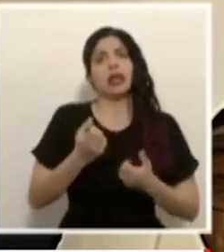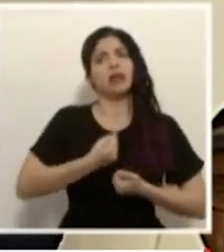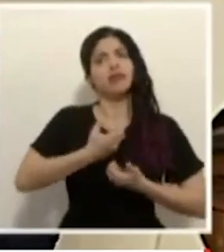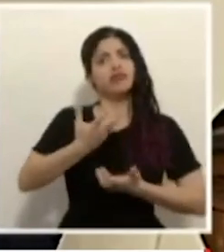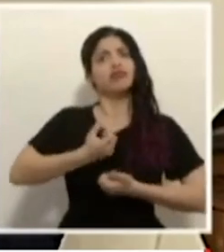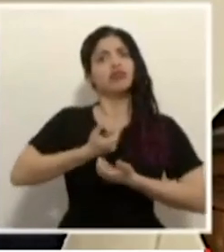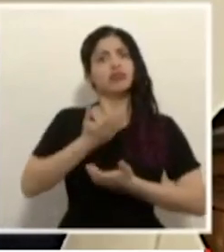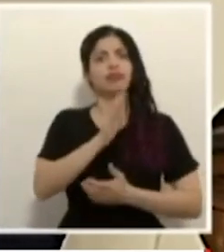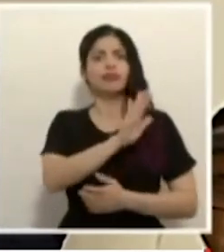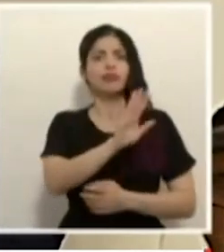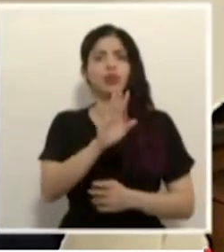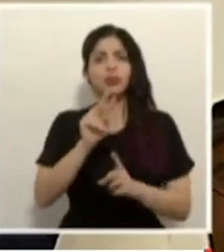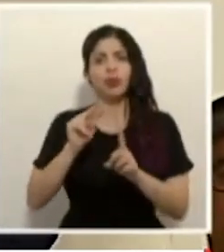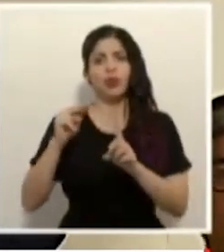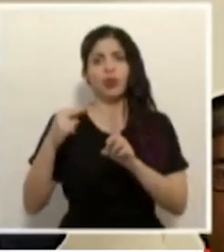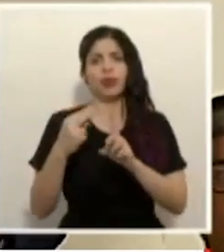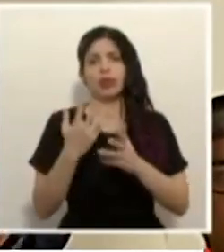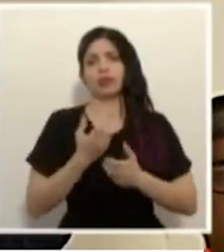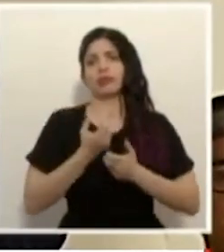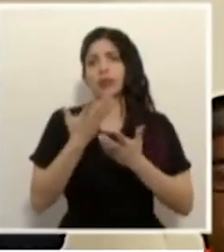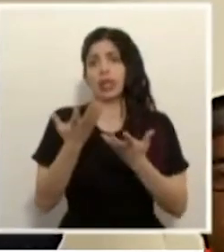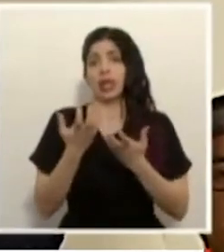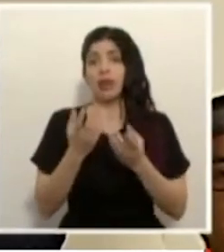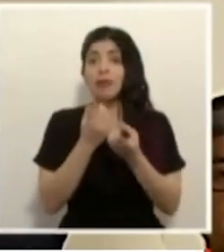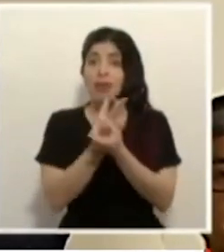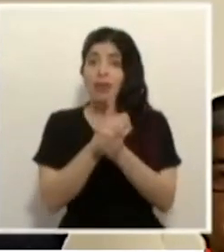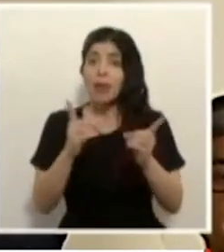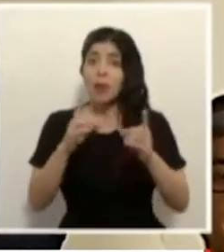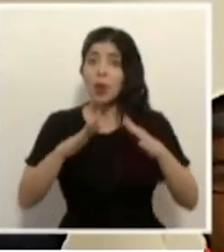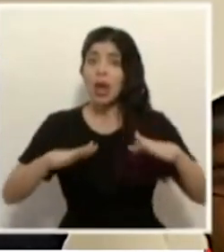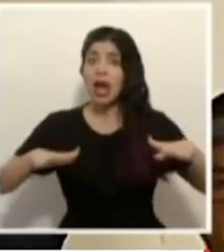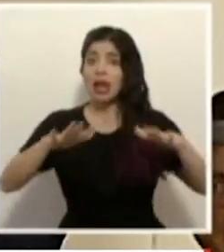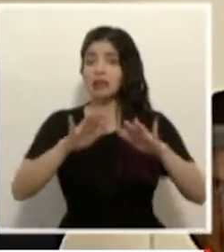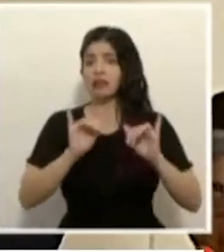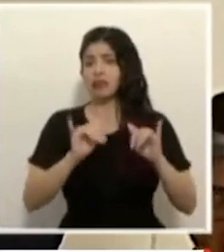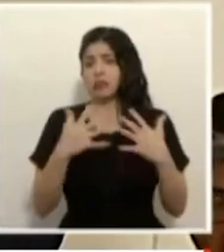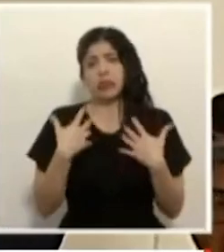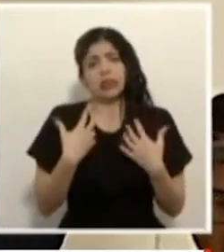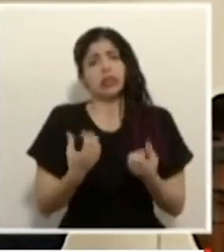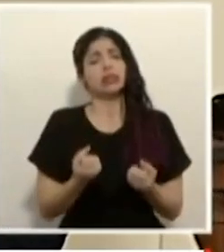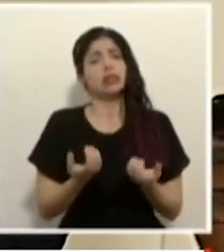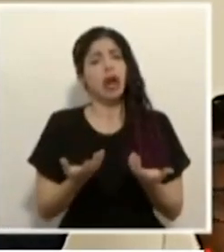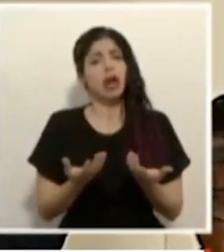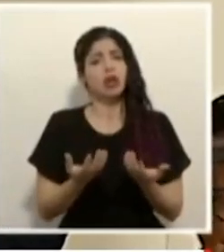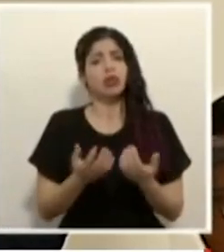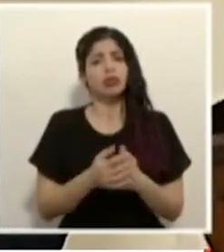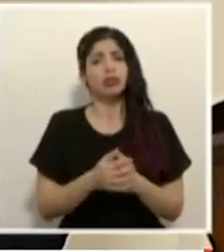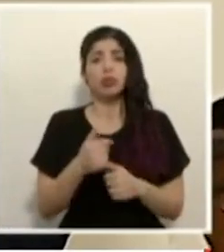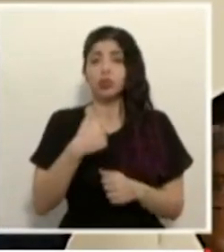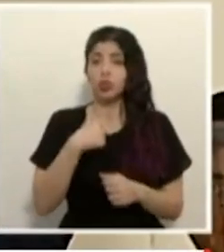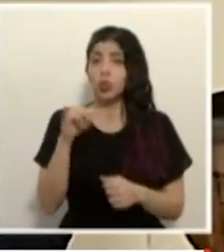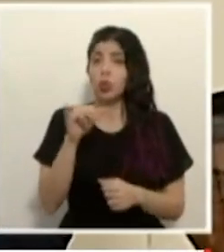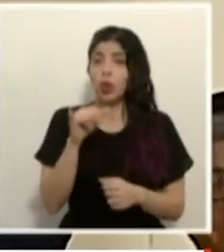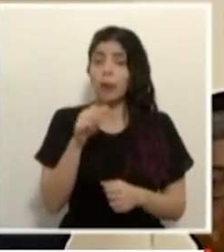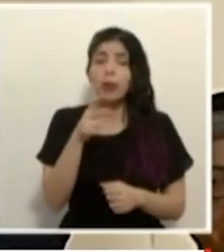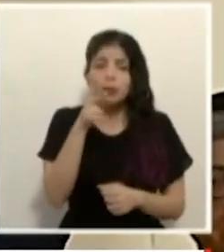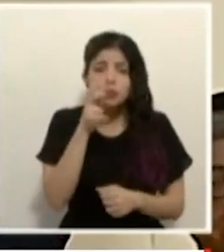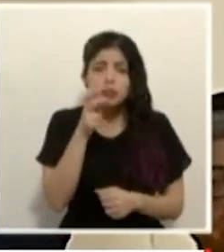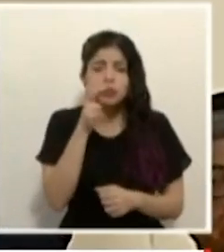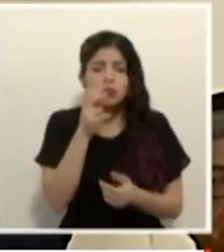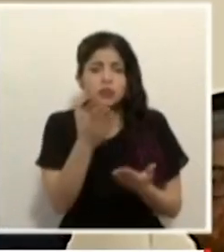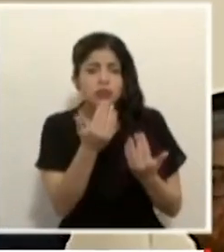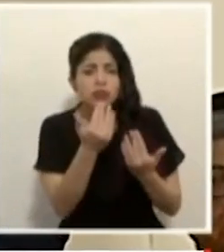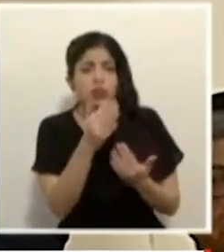sus puntos de vista. Y en la democracia me parece que eso es sano. Y yo también escucho cuáles son esas